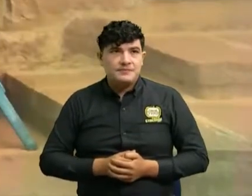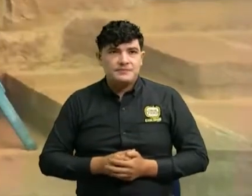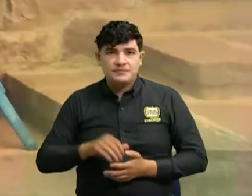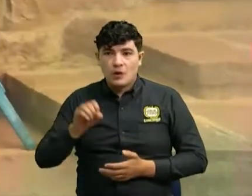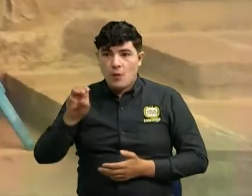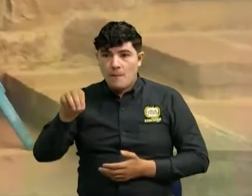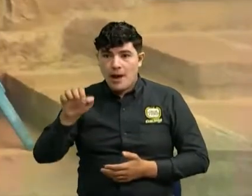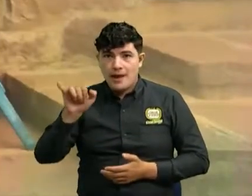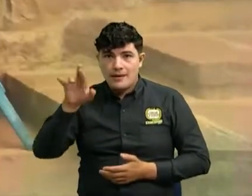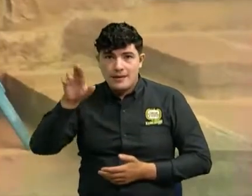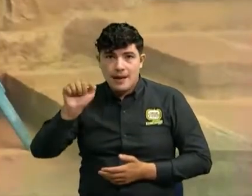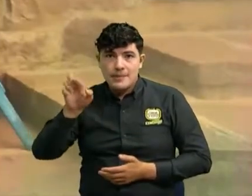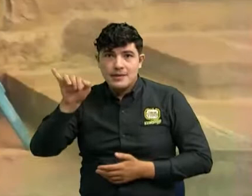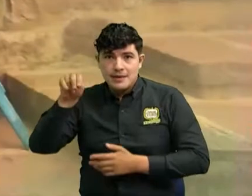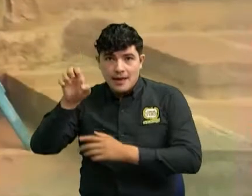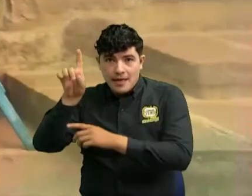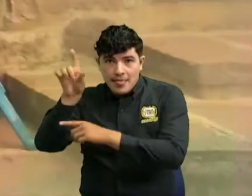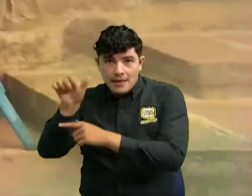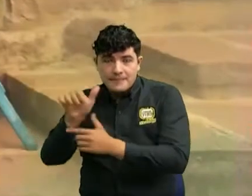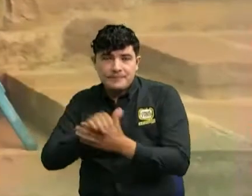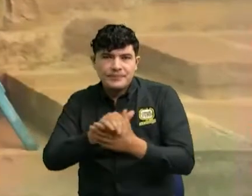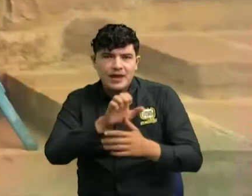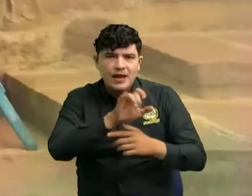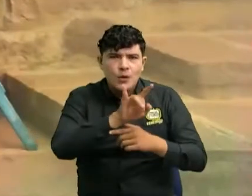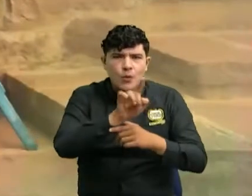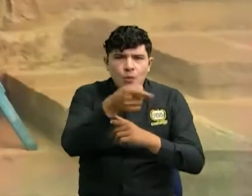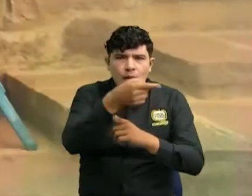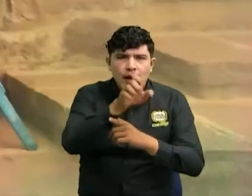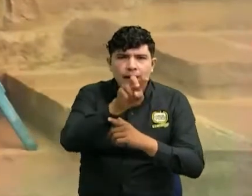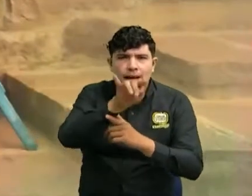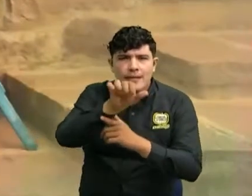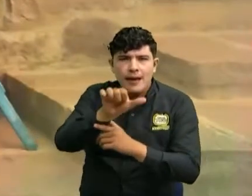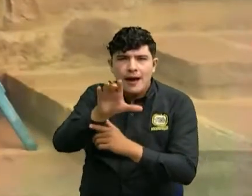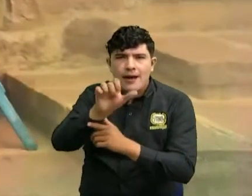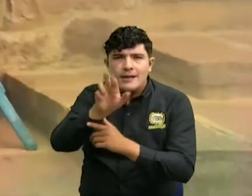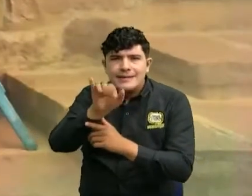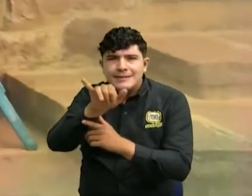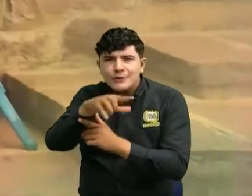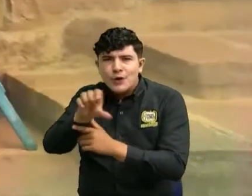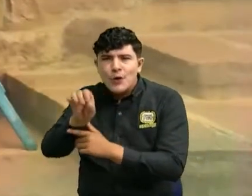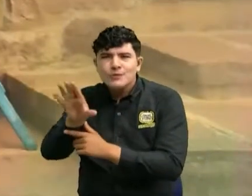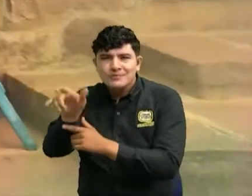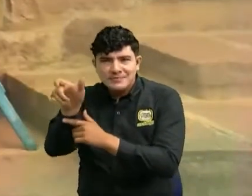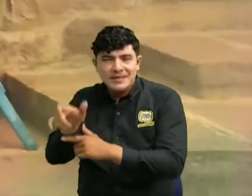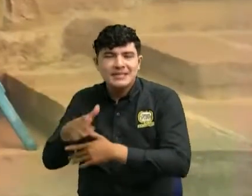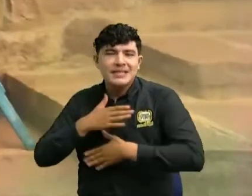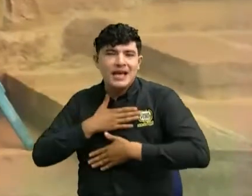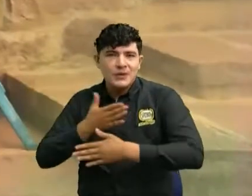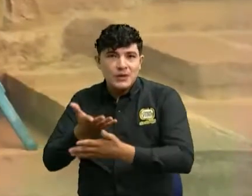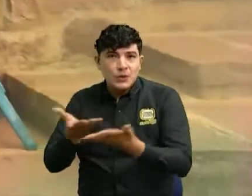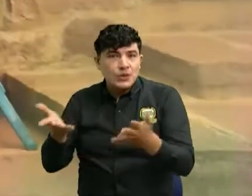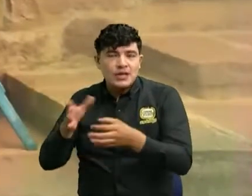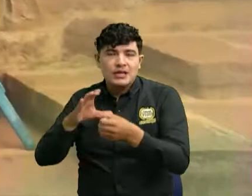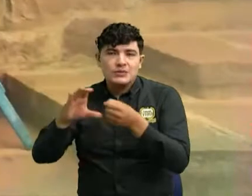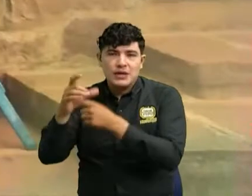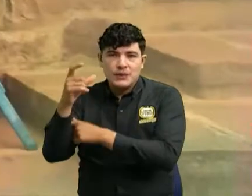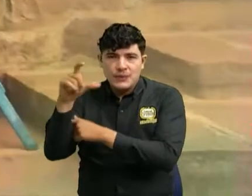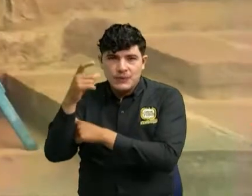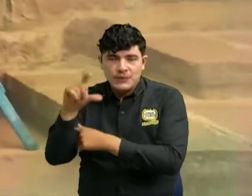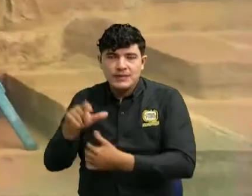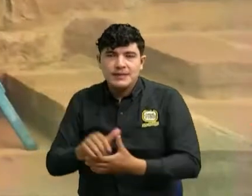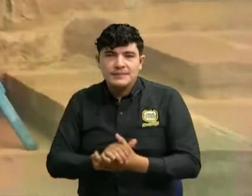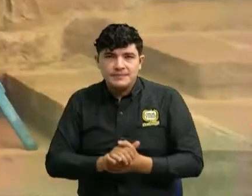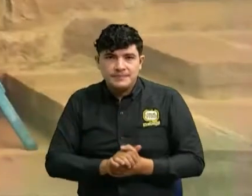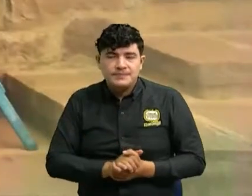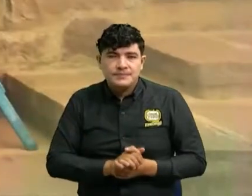Omaira Pineda tenemos a Eugenia Carrillo que nos reporta sintonía desde la ciudad de Cúcuta tenemos